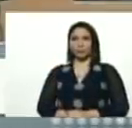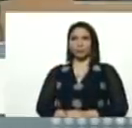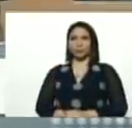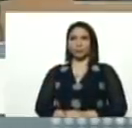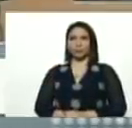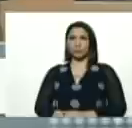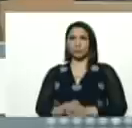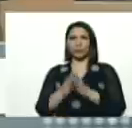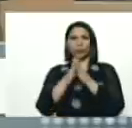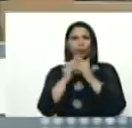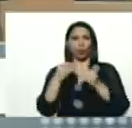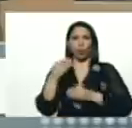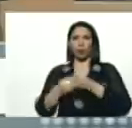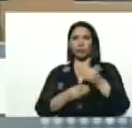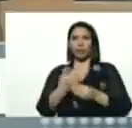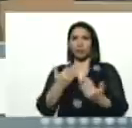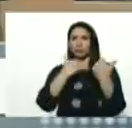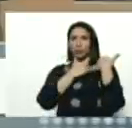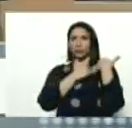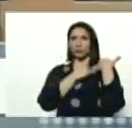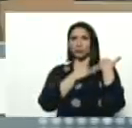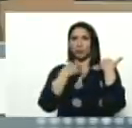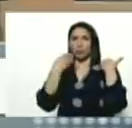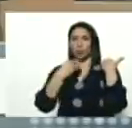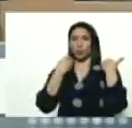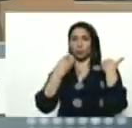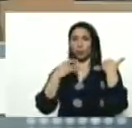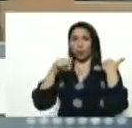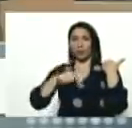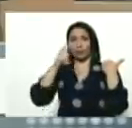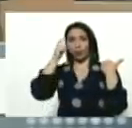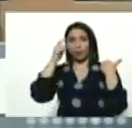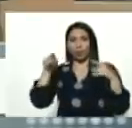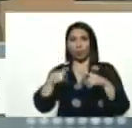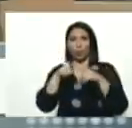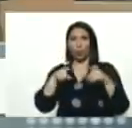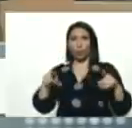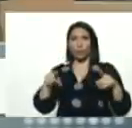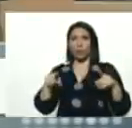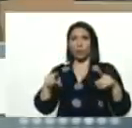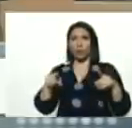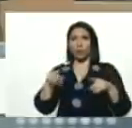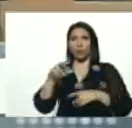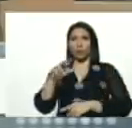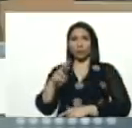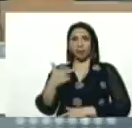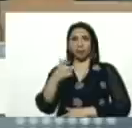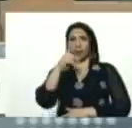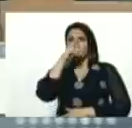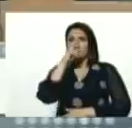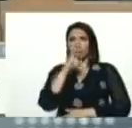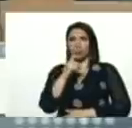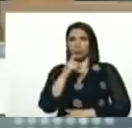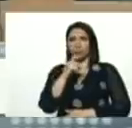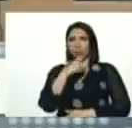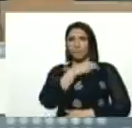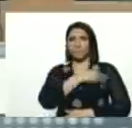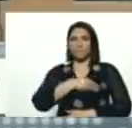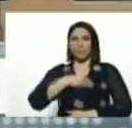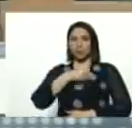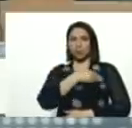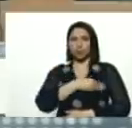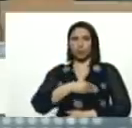por todo lo que están haciendo, en estos días, cumple, el tercer aniversario, la misión,